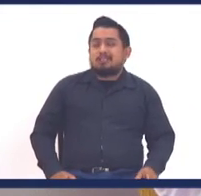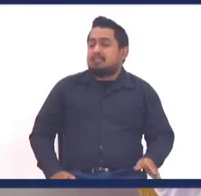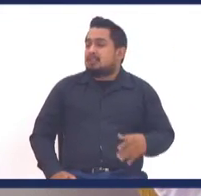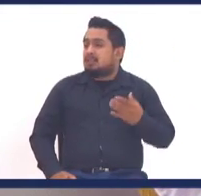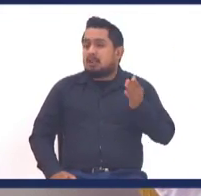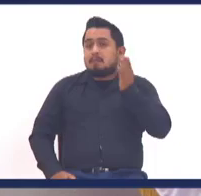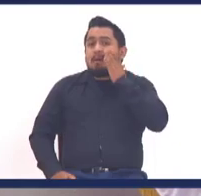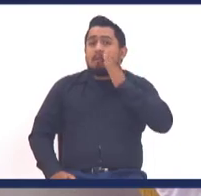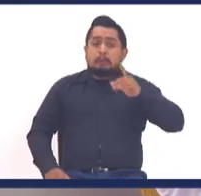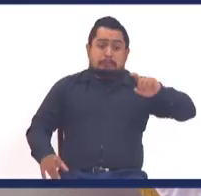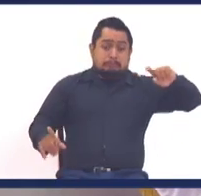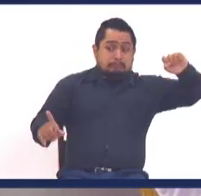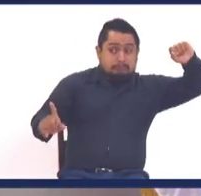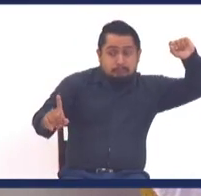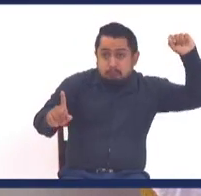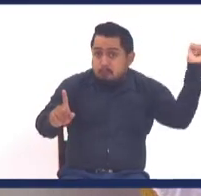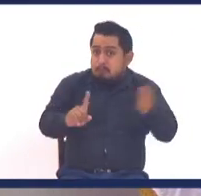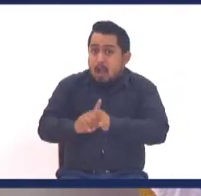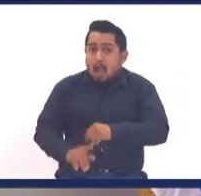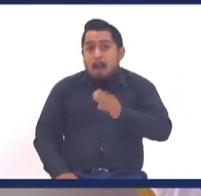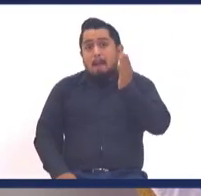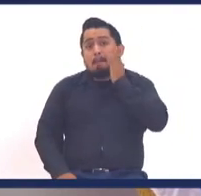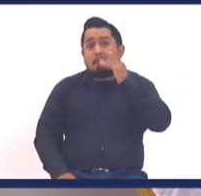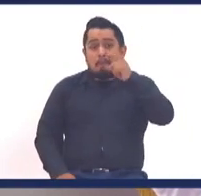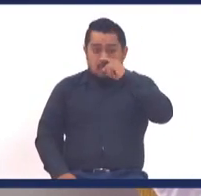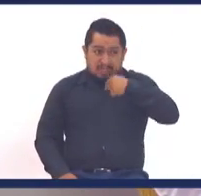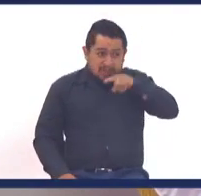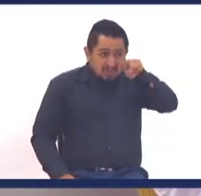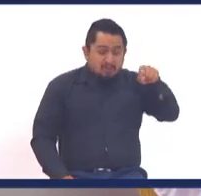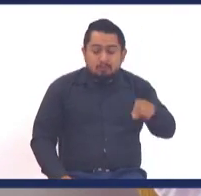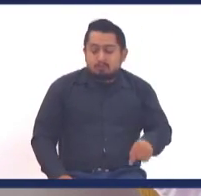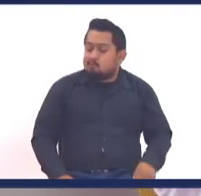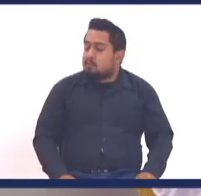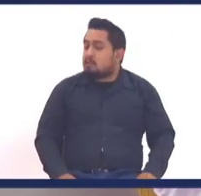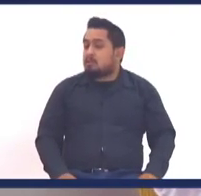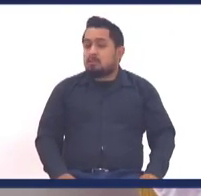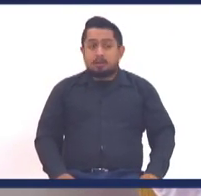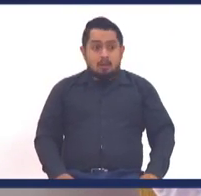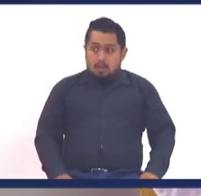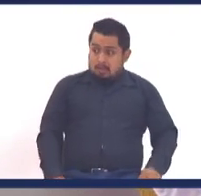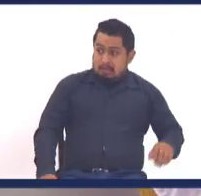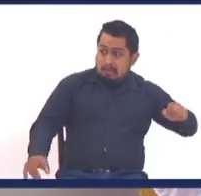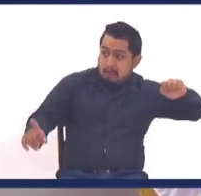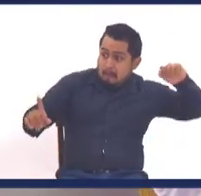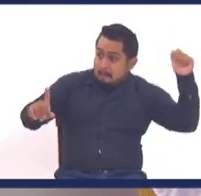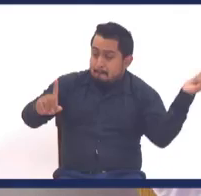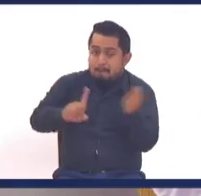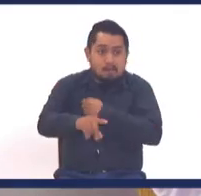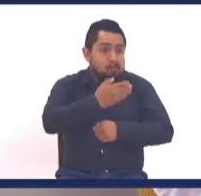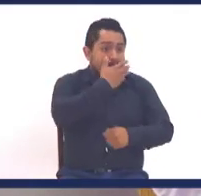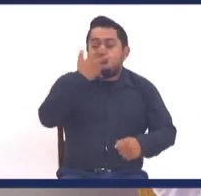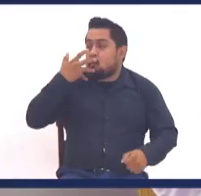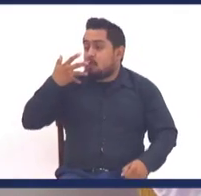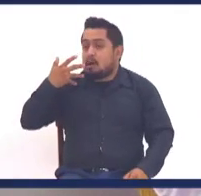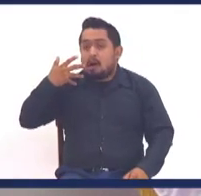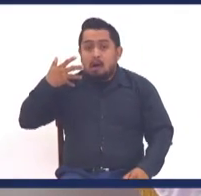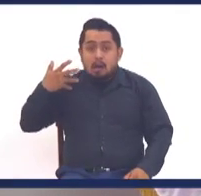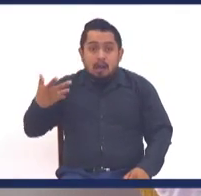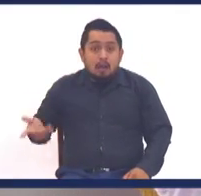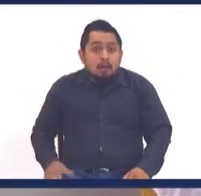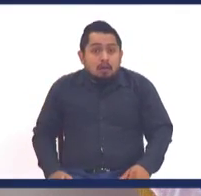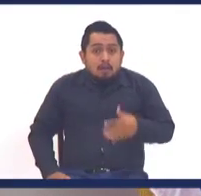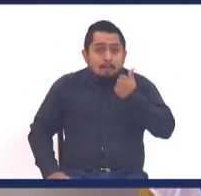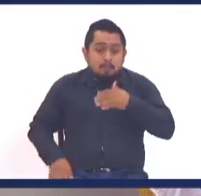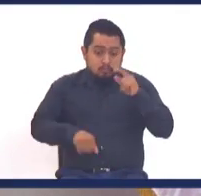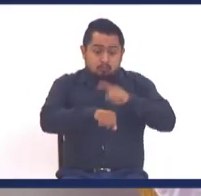Ay hermano, usted le tronaba la boca a su tata y se la dejaba al otro lado, si es que se la dejaba y usted, ay, pero ¿qué